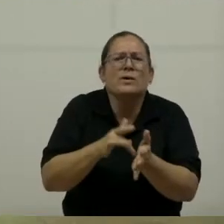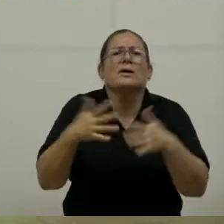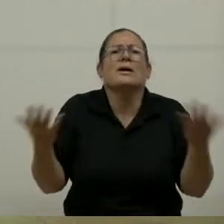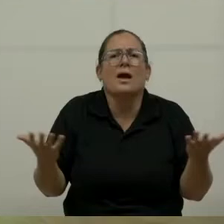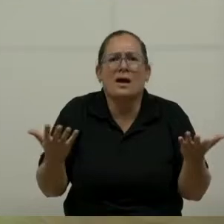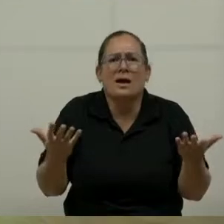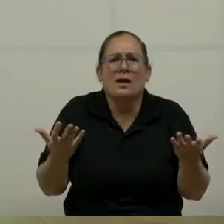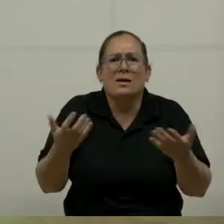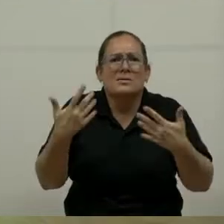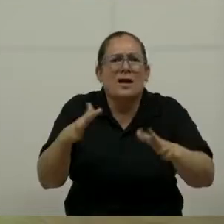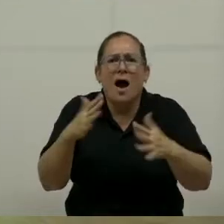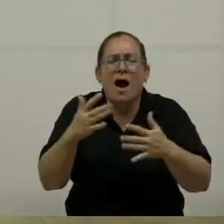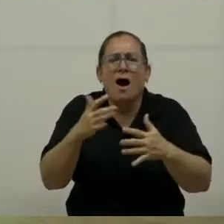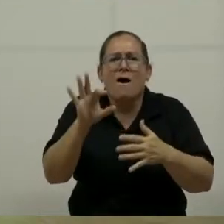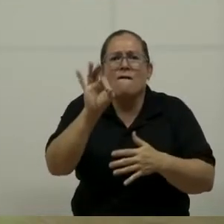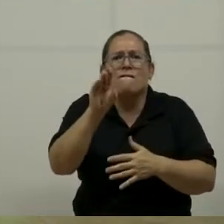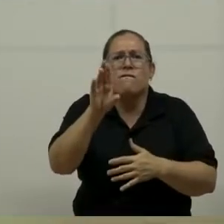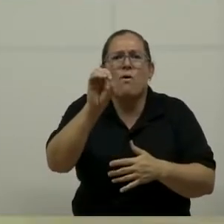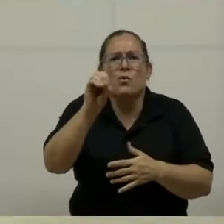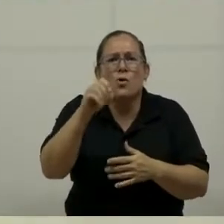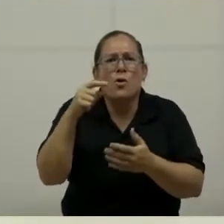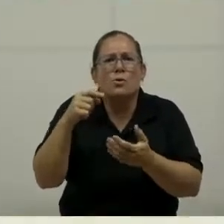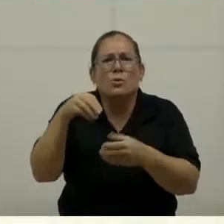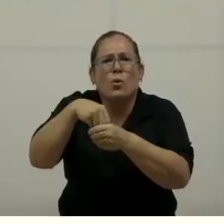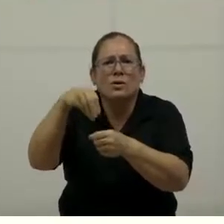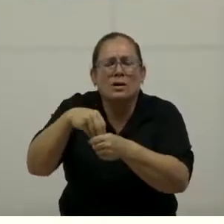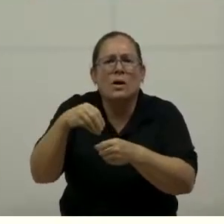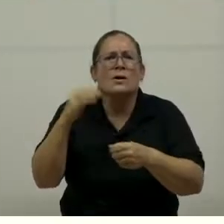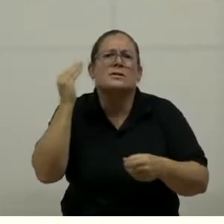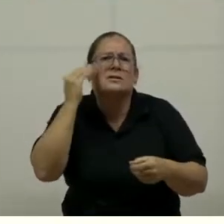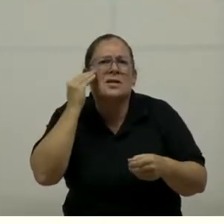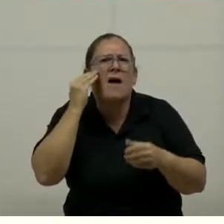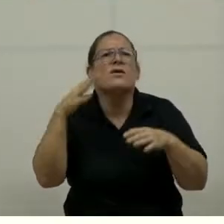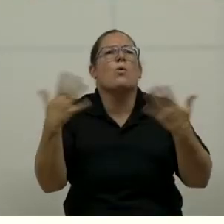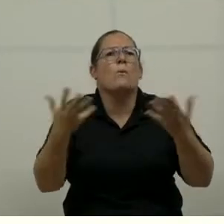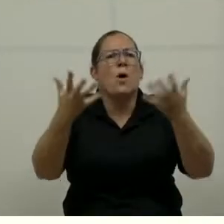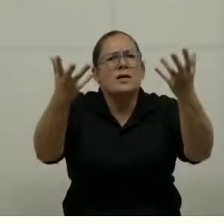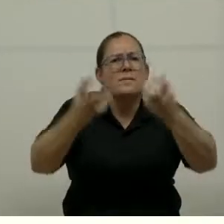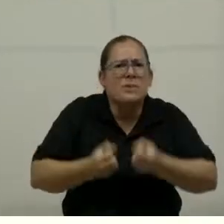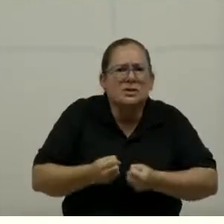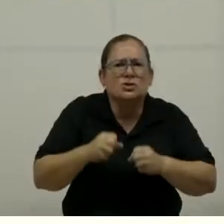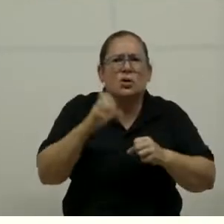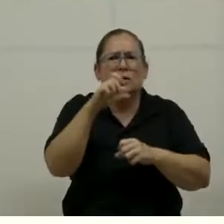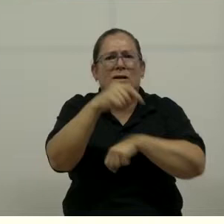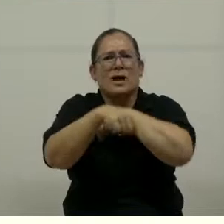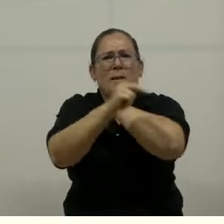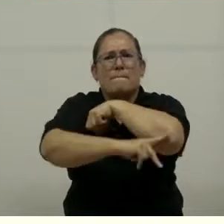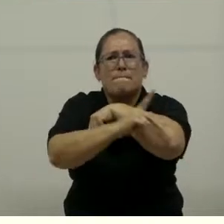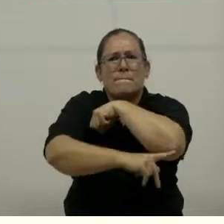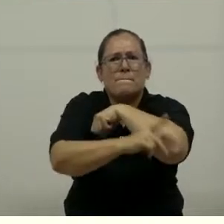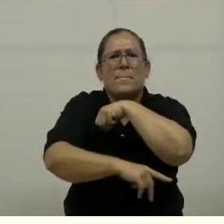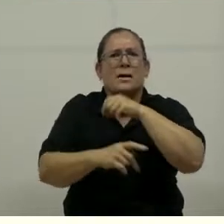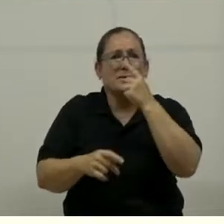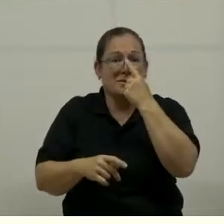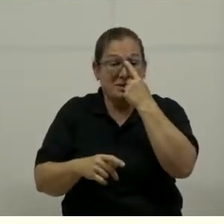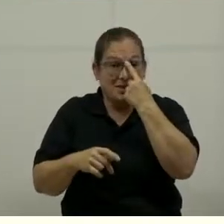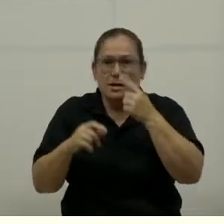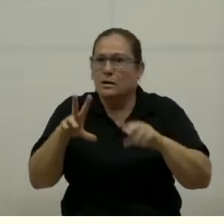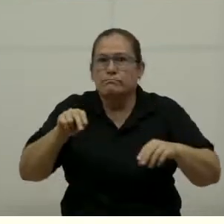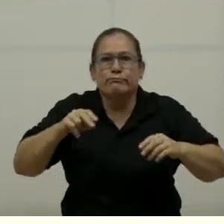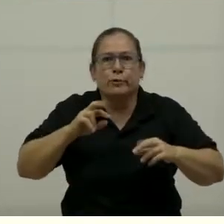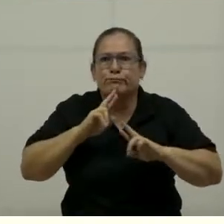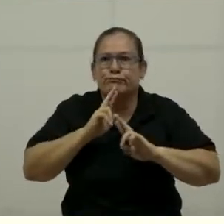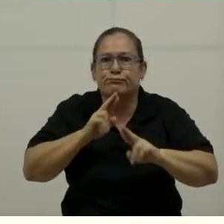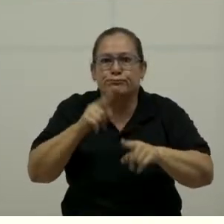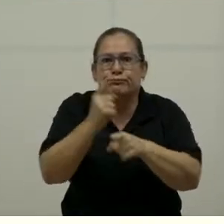existente con SINDE. SINDE es el especialista, el que más sabe de atracción de inversiones en el país. Bueno, hay un convenio firmado y no está dando los resultados. Bueno,